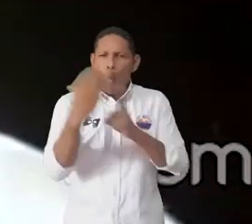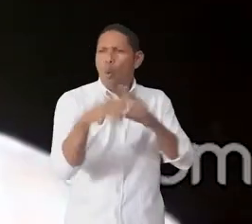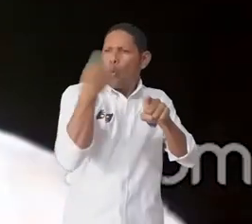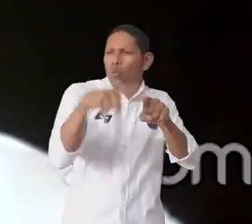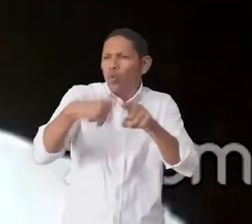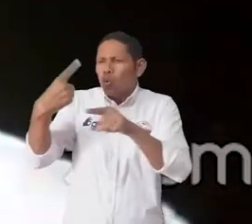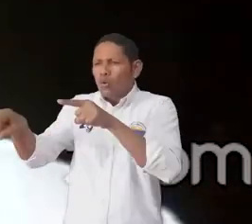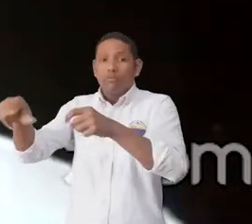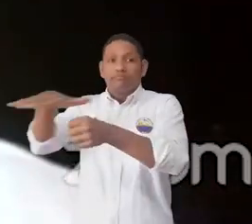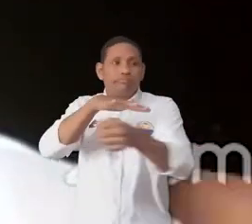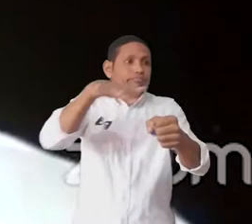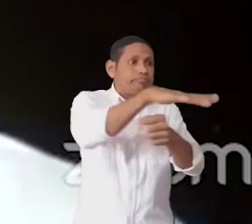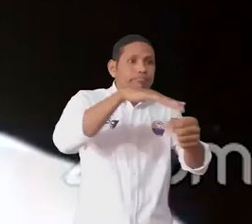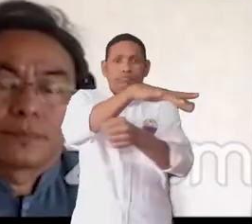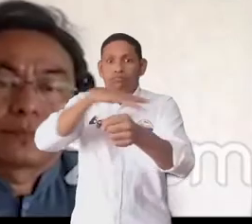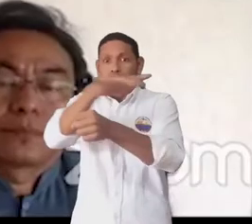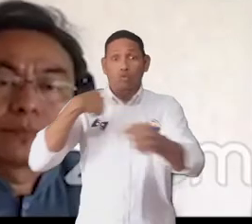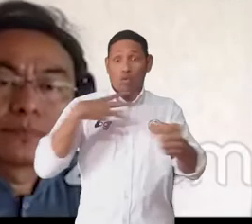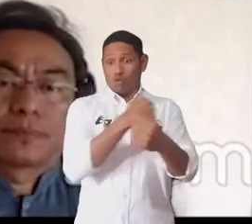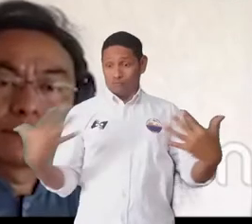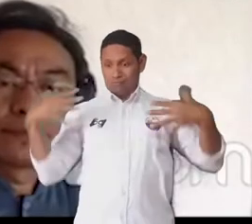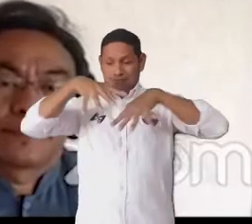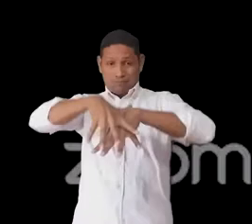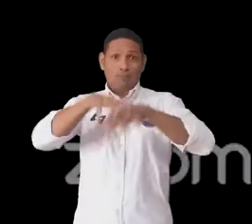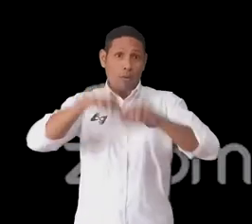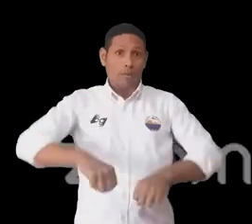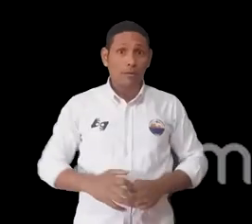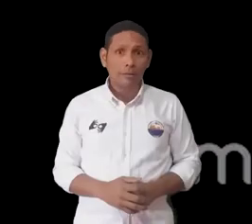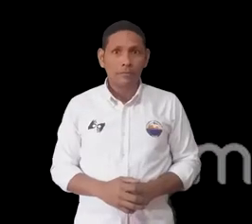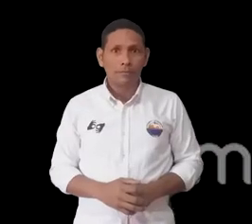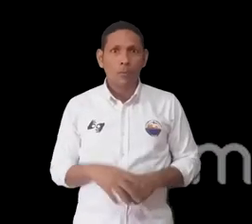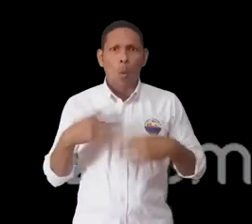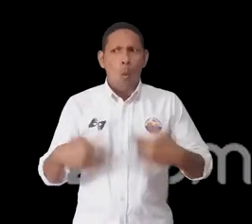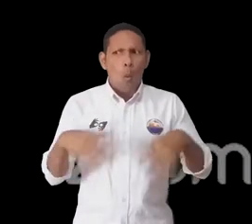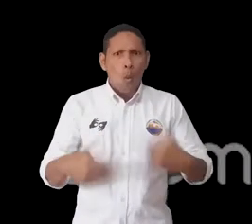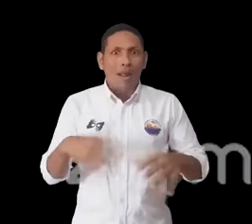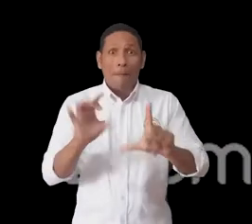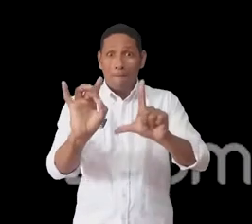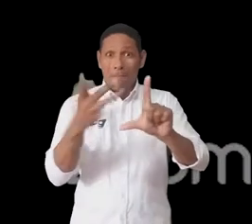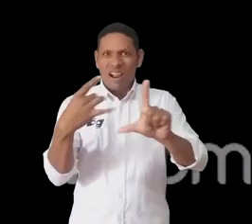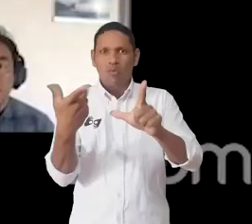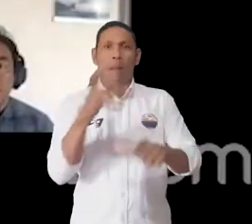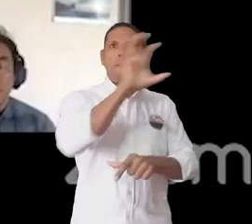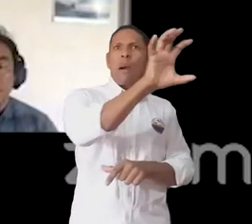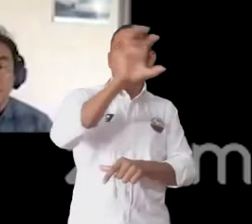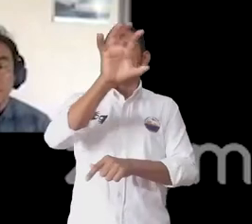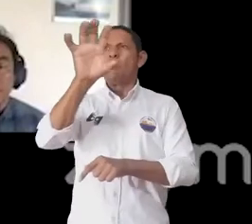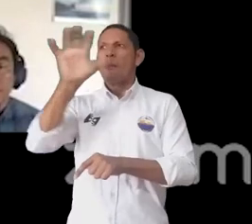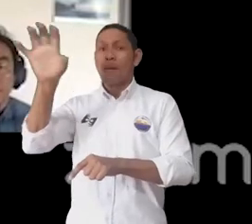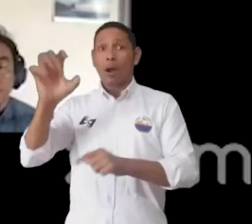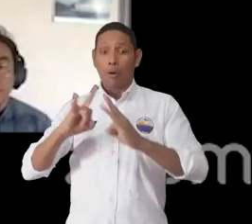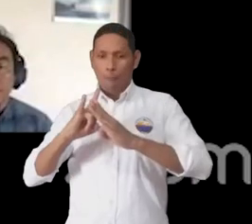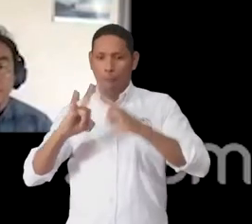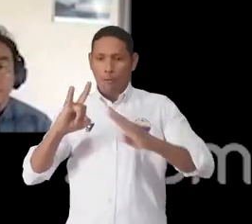todos hemos sido resultado de ese sincretismo. Mediante un enriquecedor encuentro virtual con ponentes de diferentes países, la Universidad